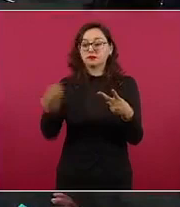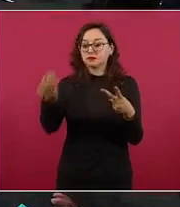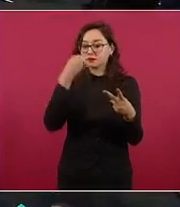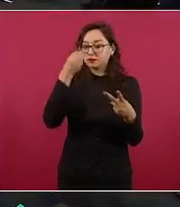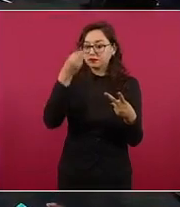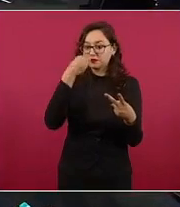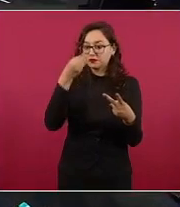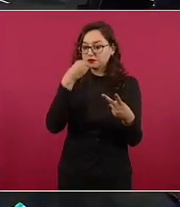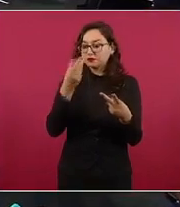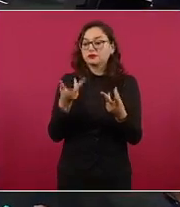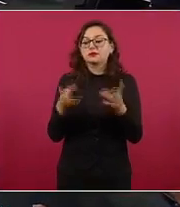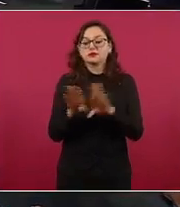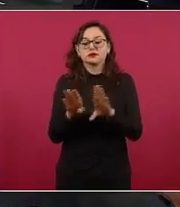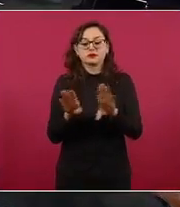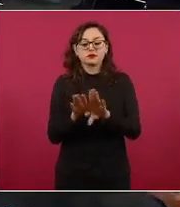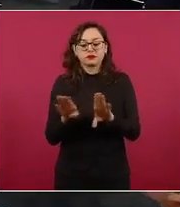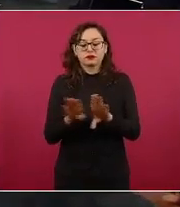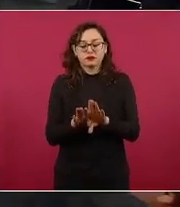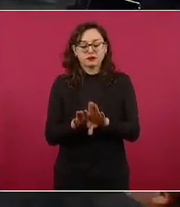lo que estamos haciendo